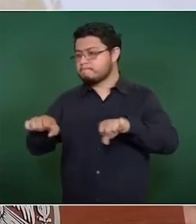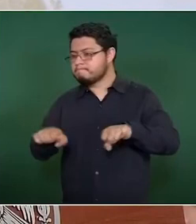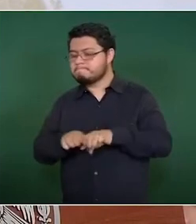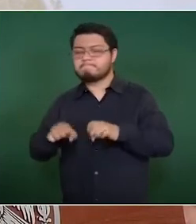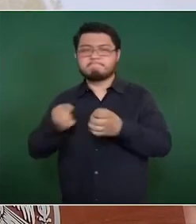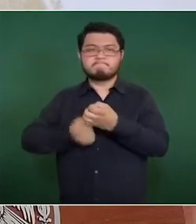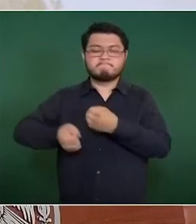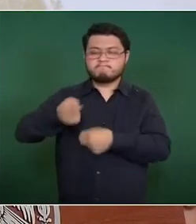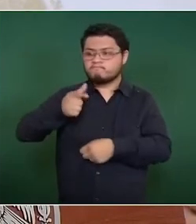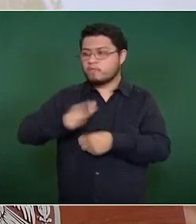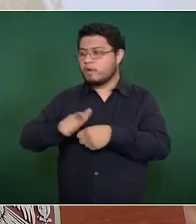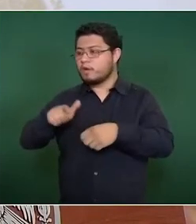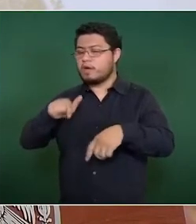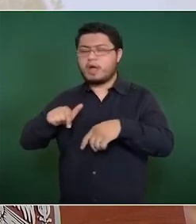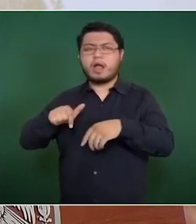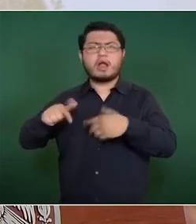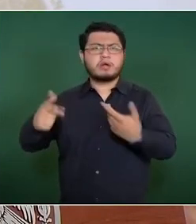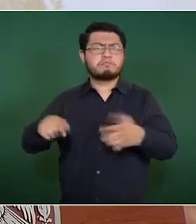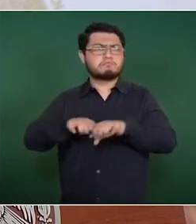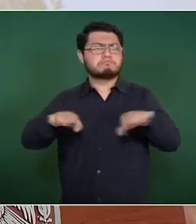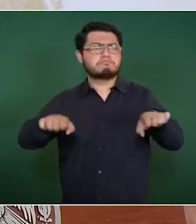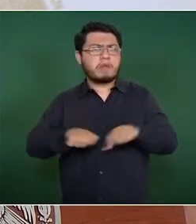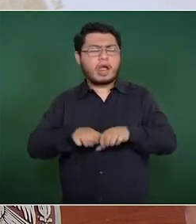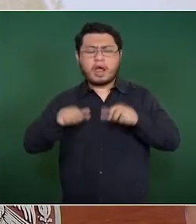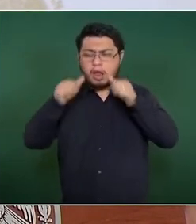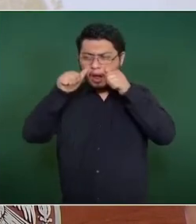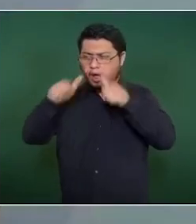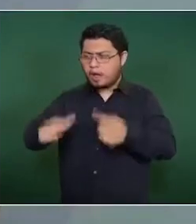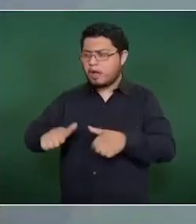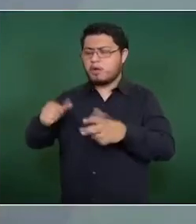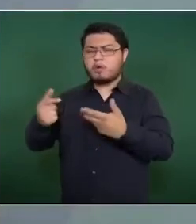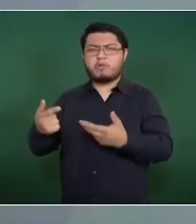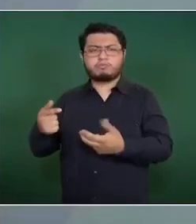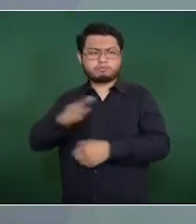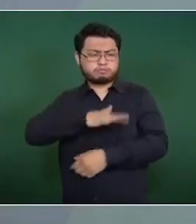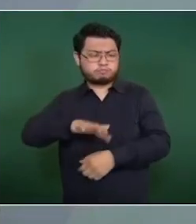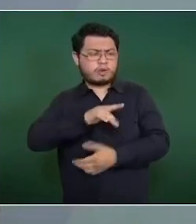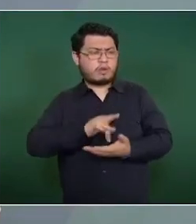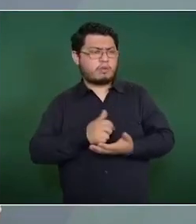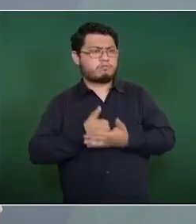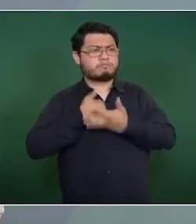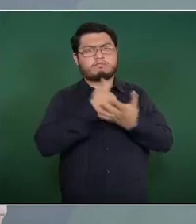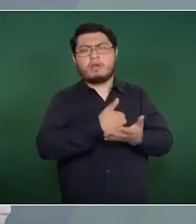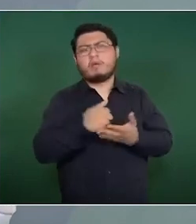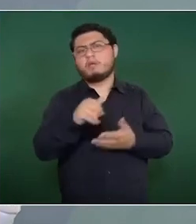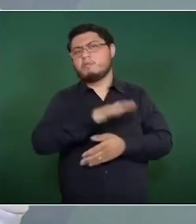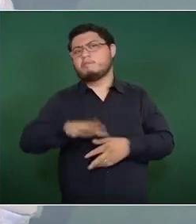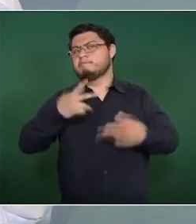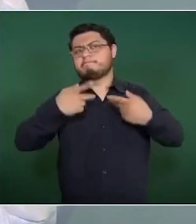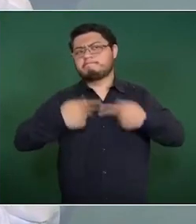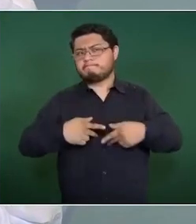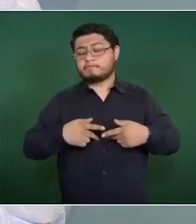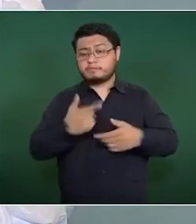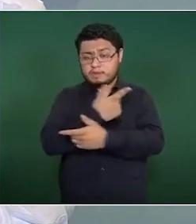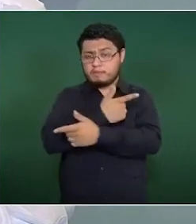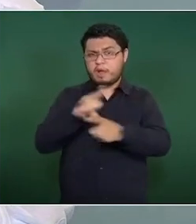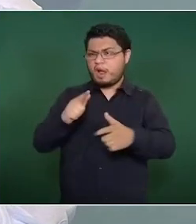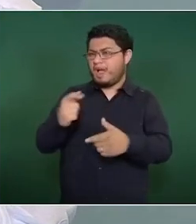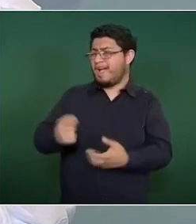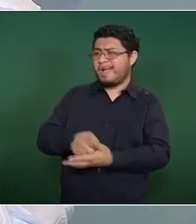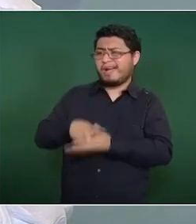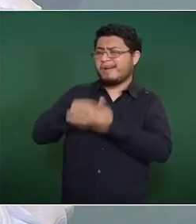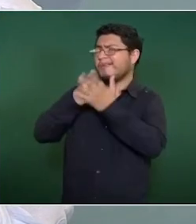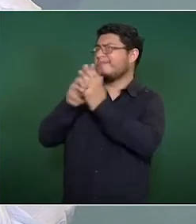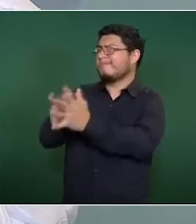por movimientos democráticos. Y la libertad no se implora, la libertad se